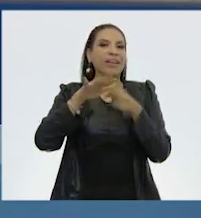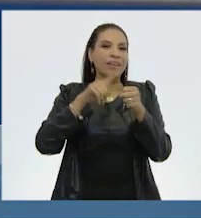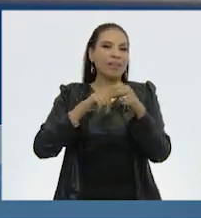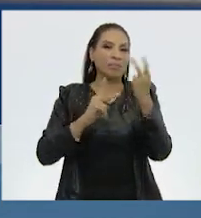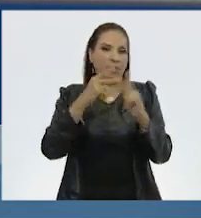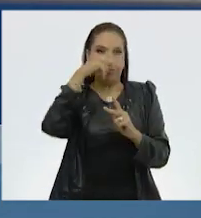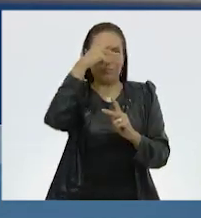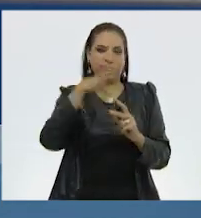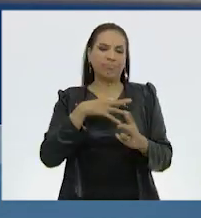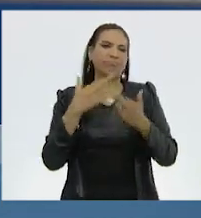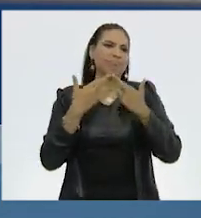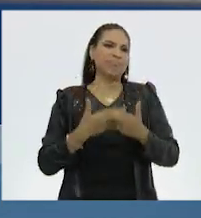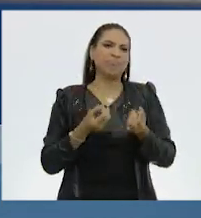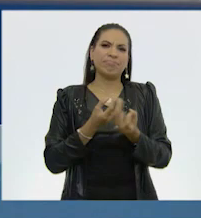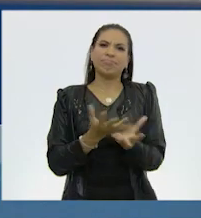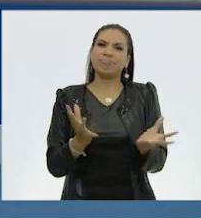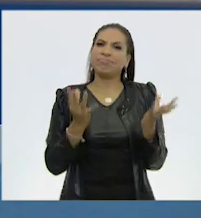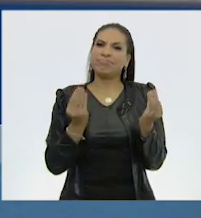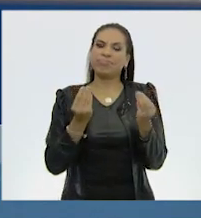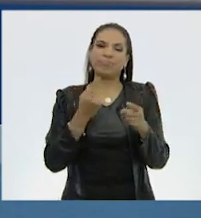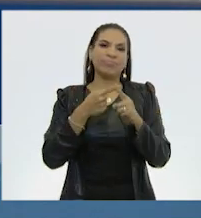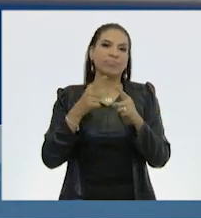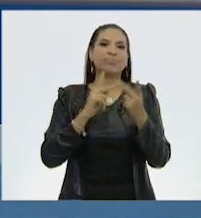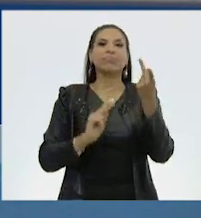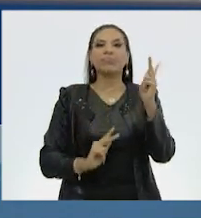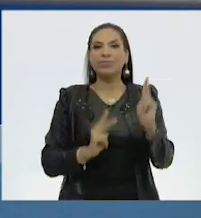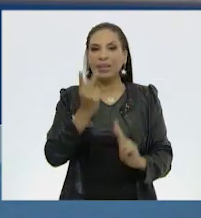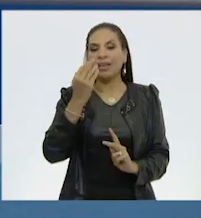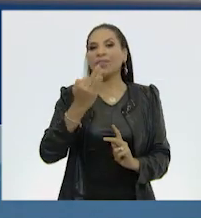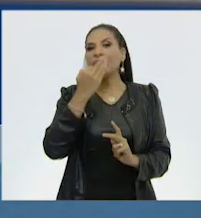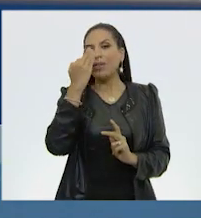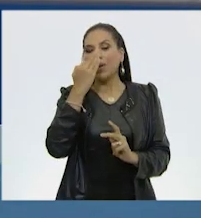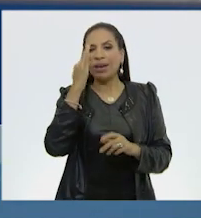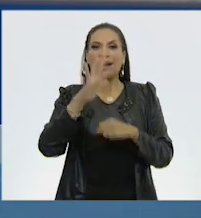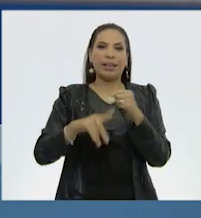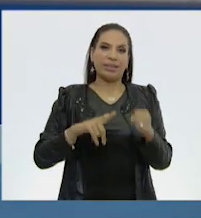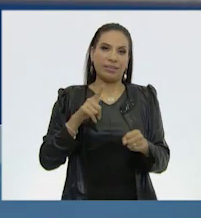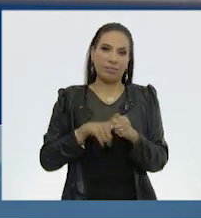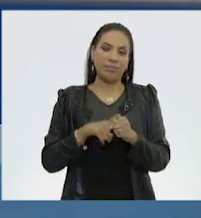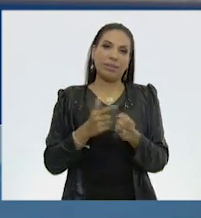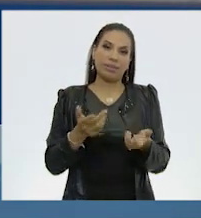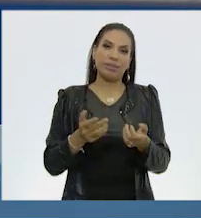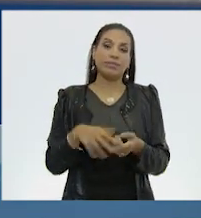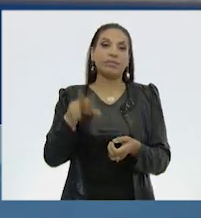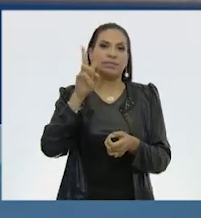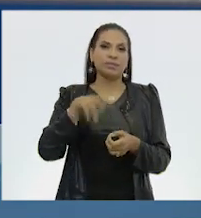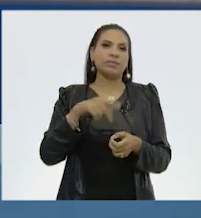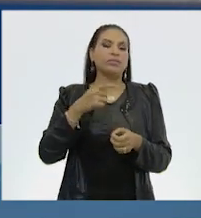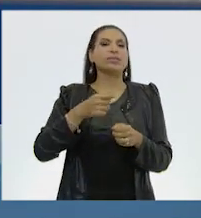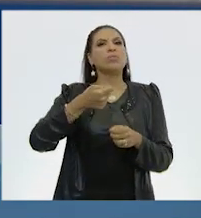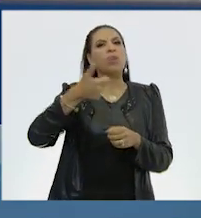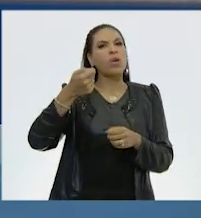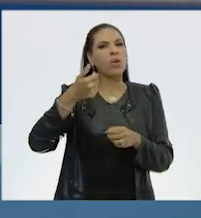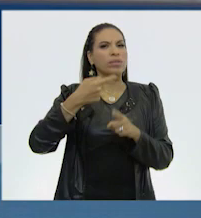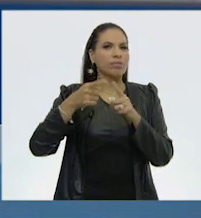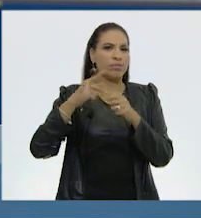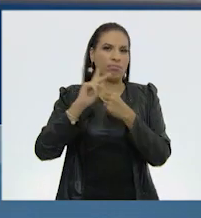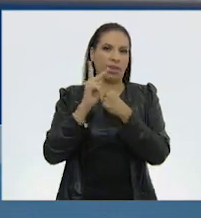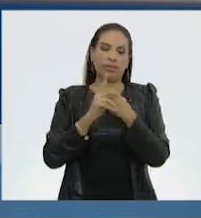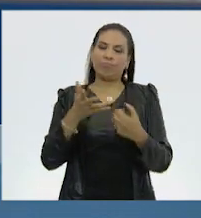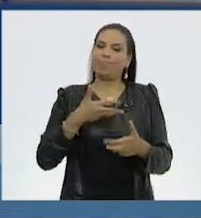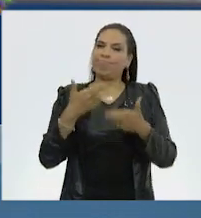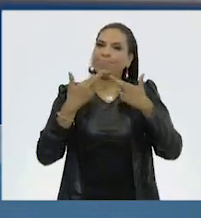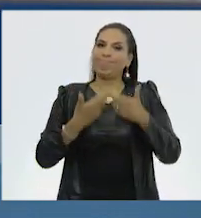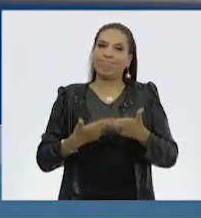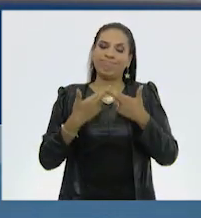Pues existe una gran, gran variedad de plantas, flores y animales. Son pocos países los que gozan